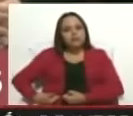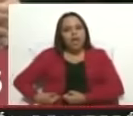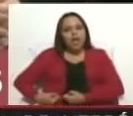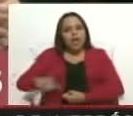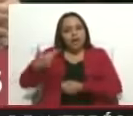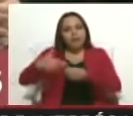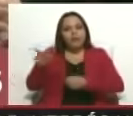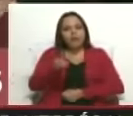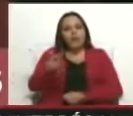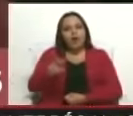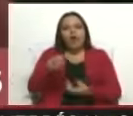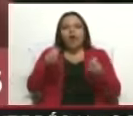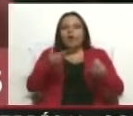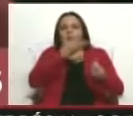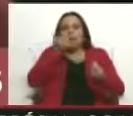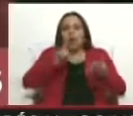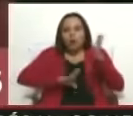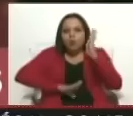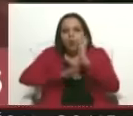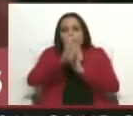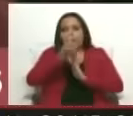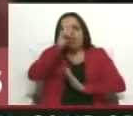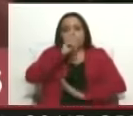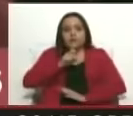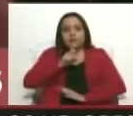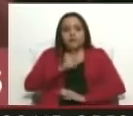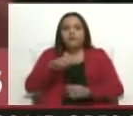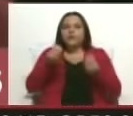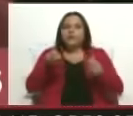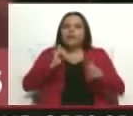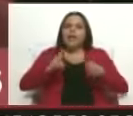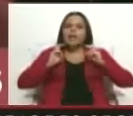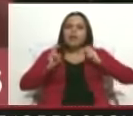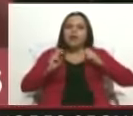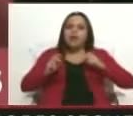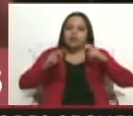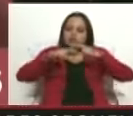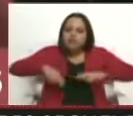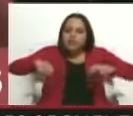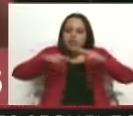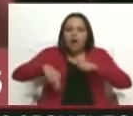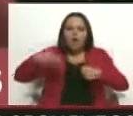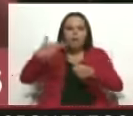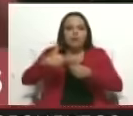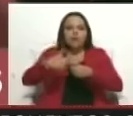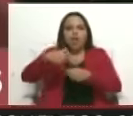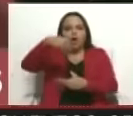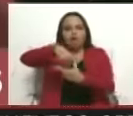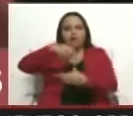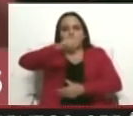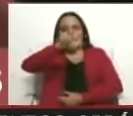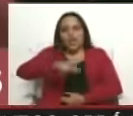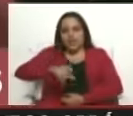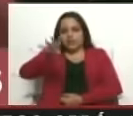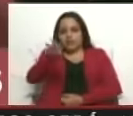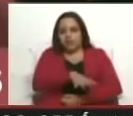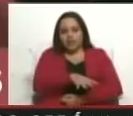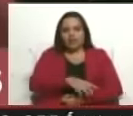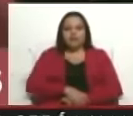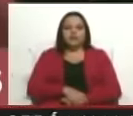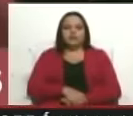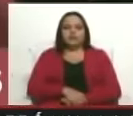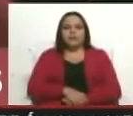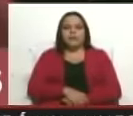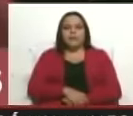Cómo va el tema de las zonas de exploración para el esequivo, que el presidente lo instruyó, que se creen divisiones de esequivo en la